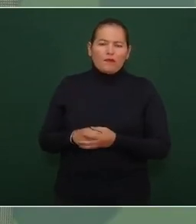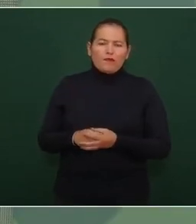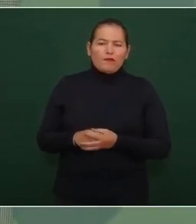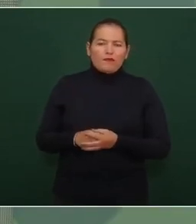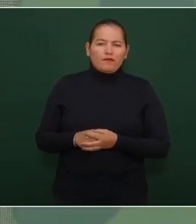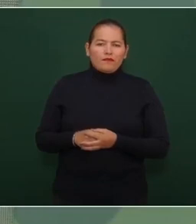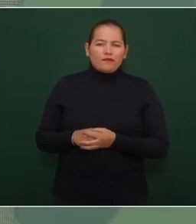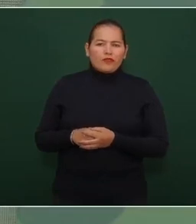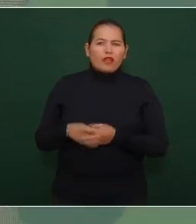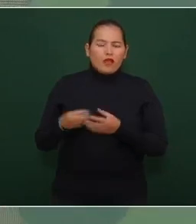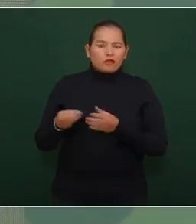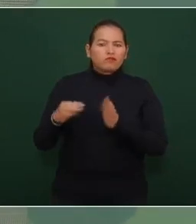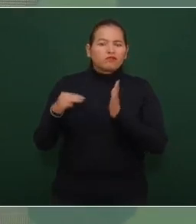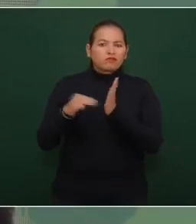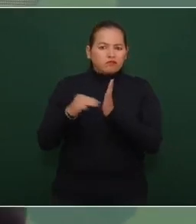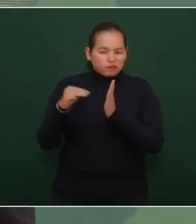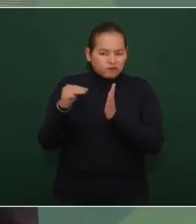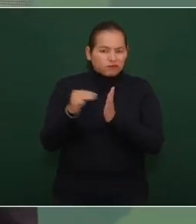son millones